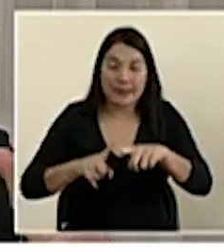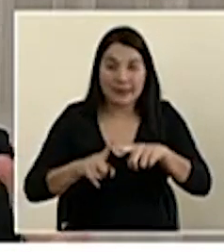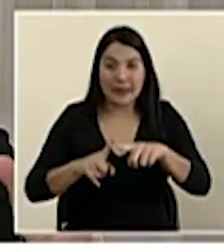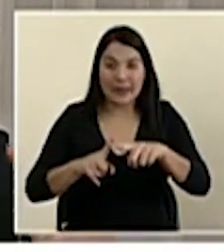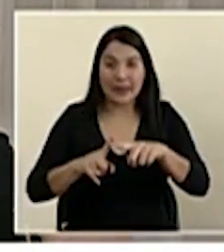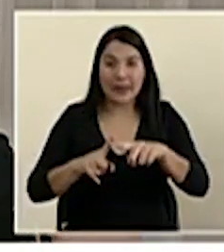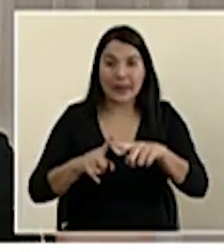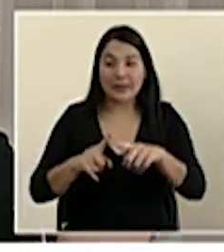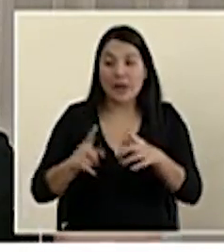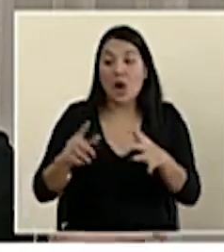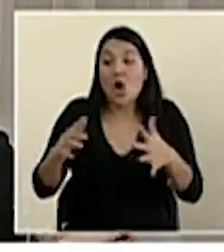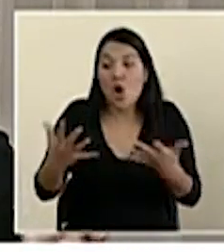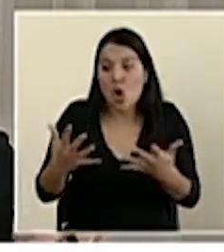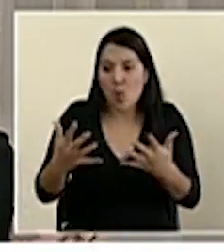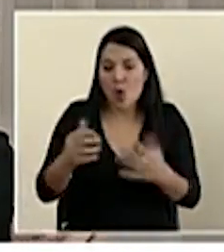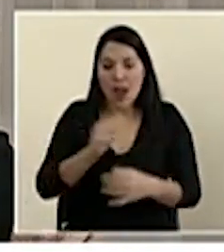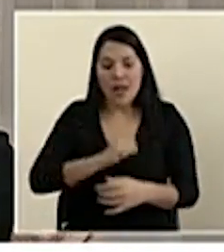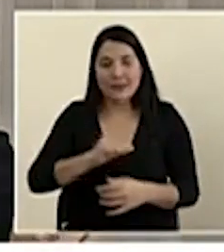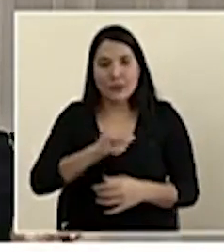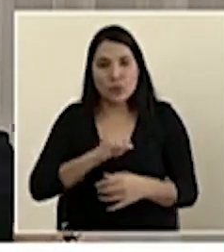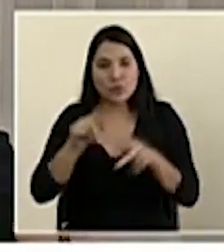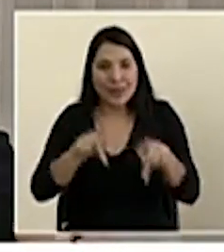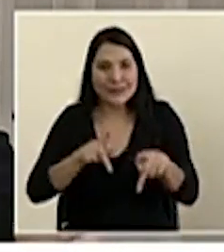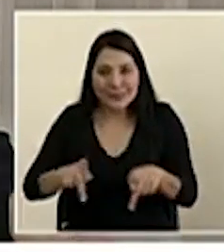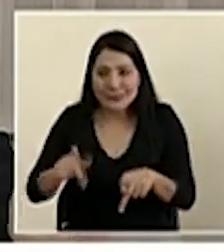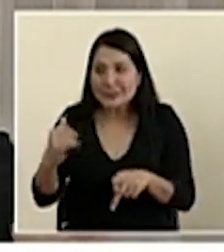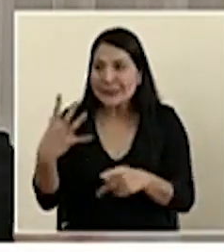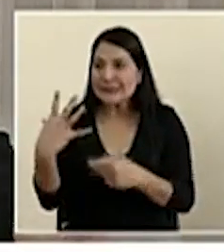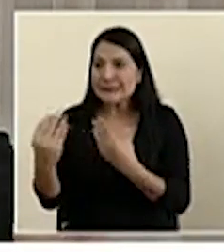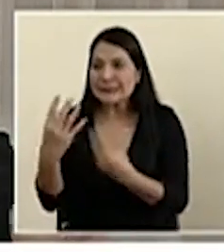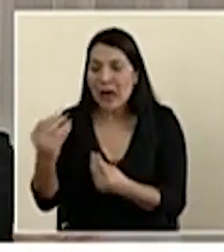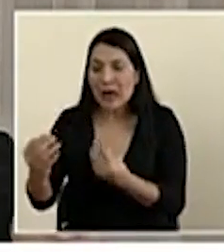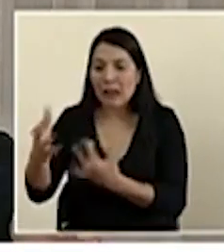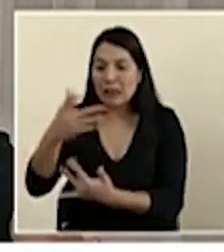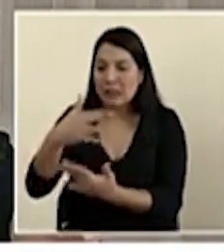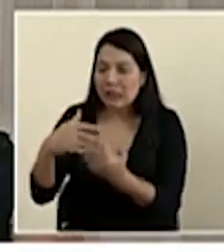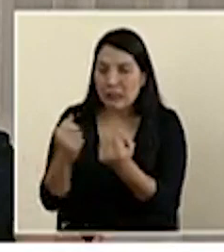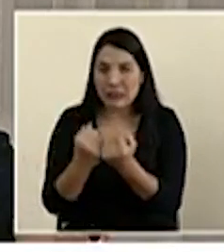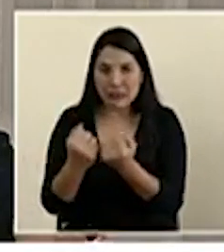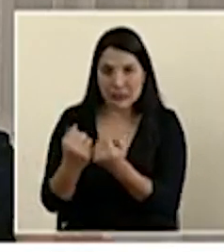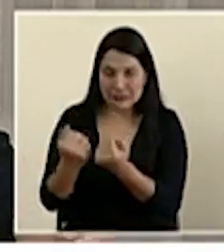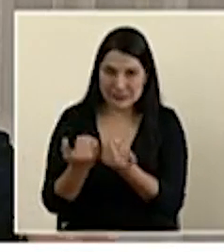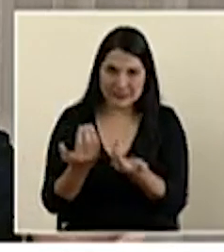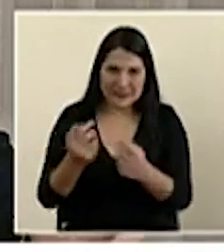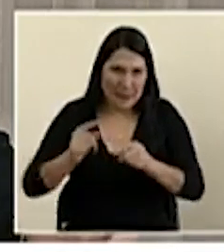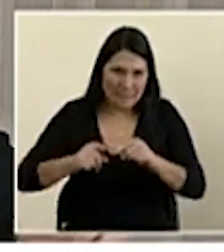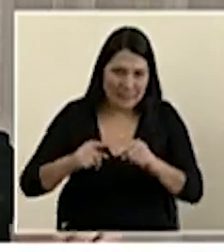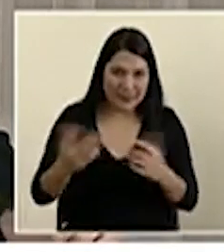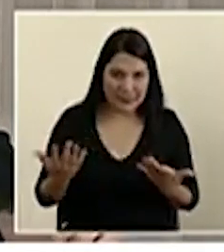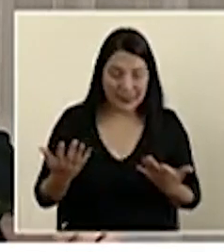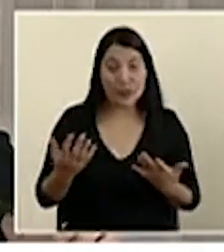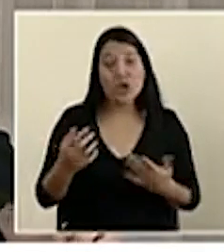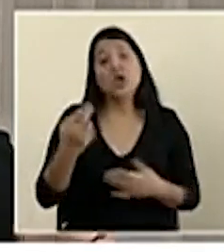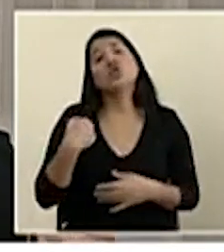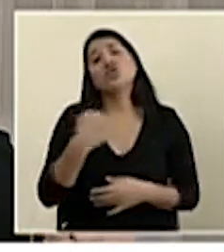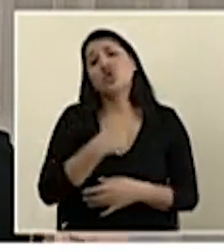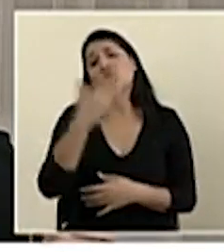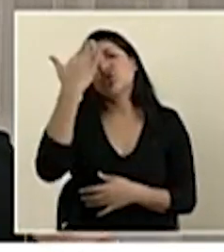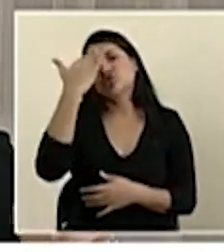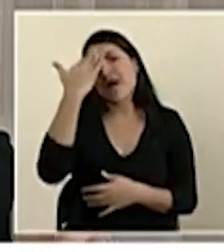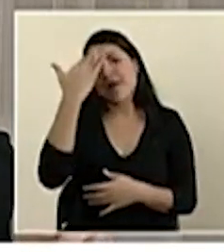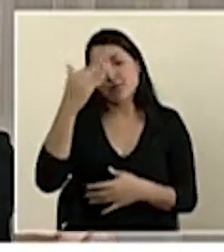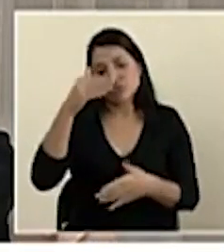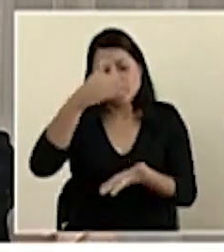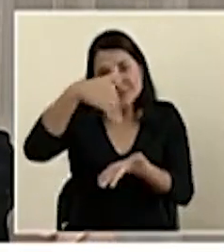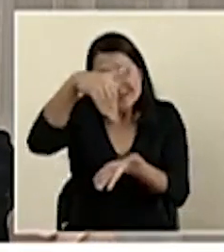funcionamiento social, de la densidad poblacional y de los perfiles de cada población. Sabemos que en grandes centros urbanos hay mucho más